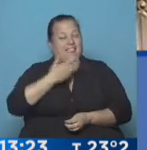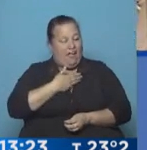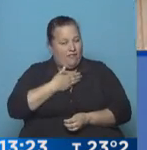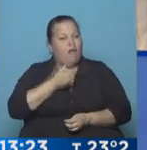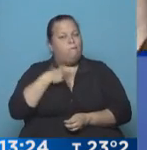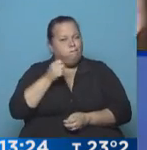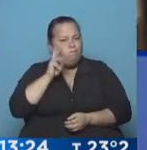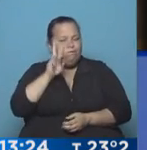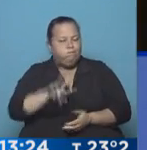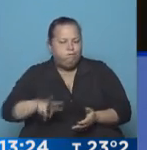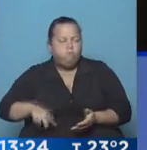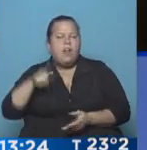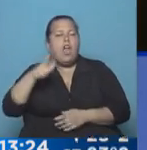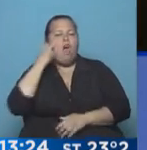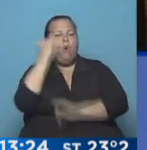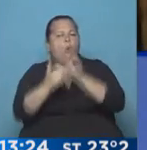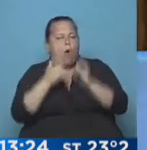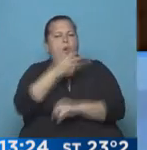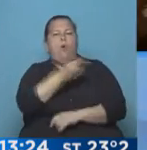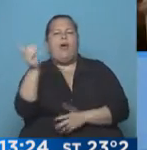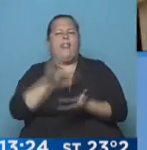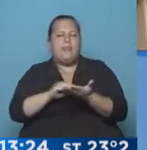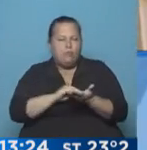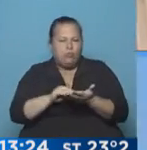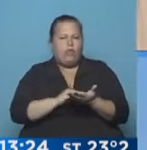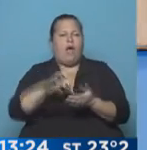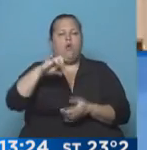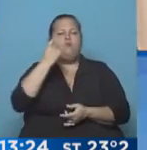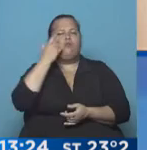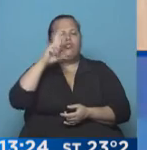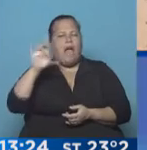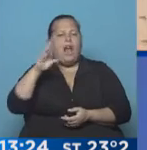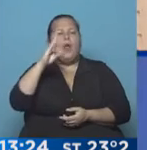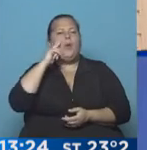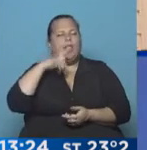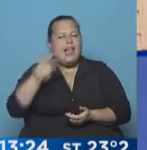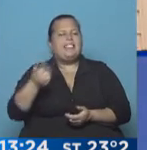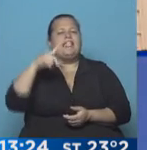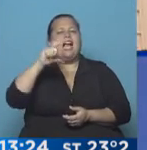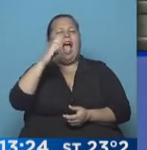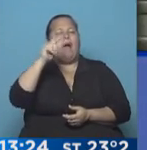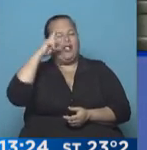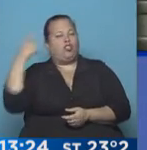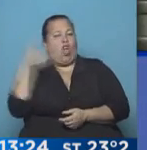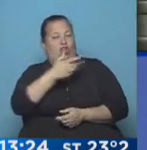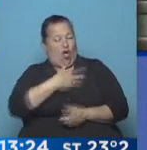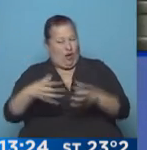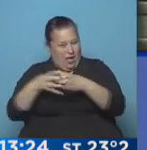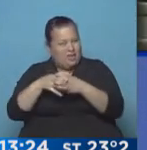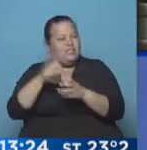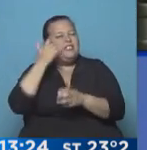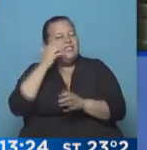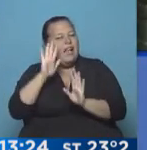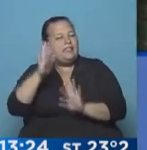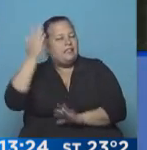a la que tuve acceso, en la cual él cuenta como varios diputados, Pujaro, Bielsa, Caballero, todos diputados opositores, ya le